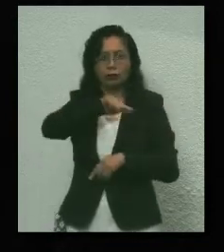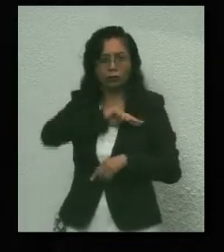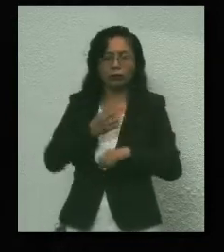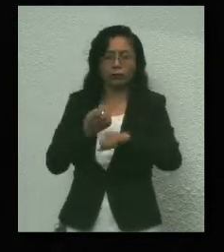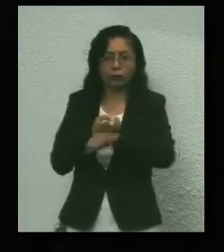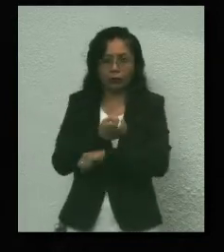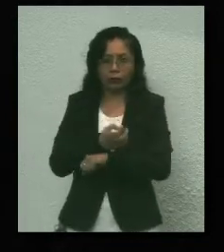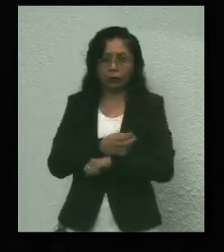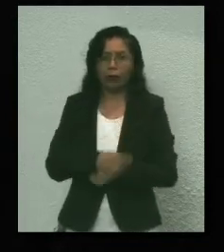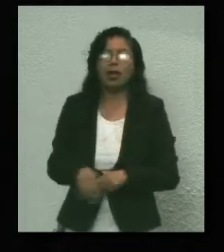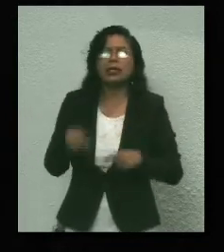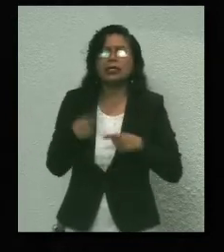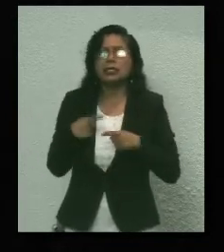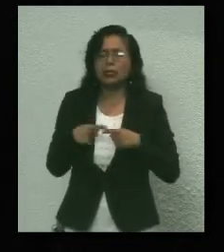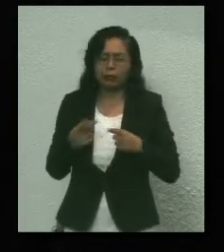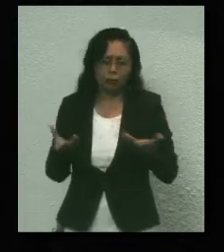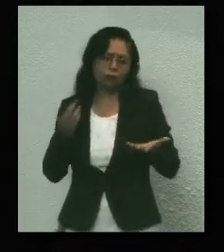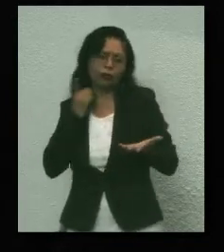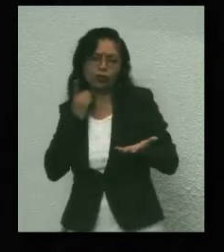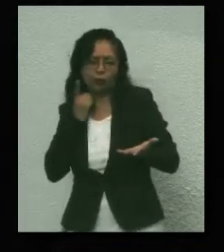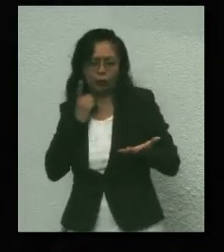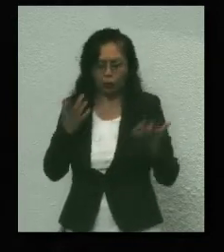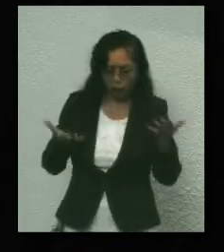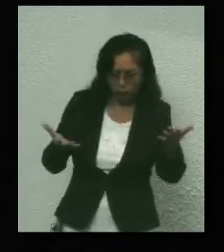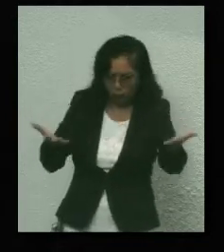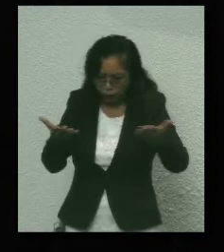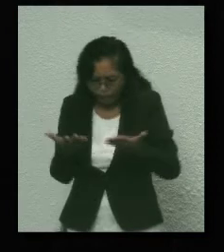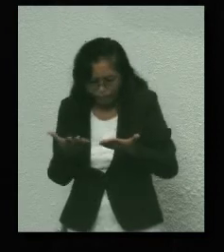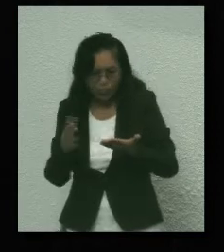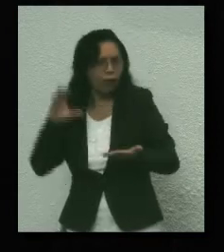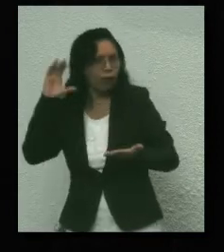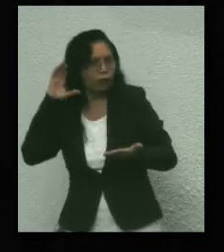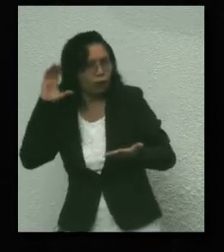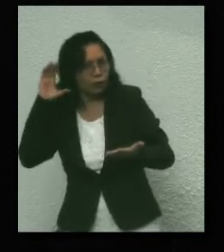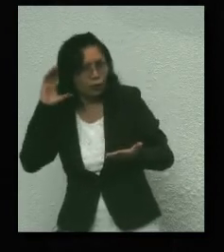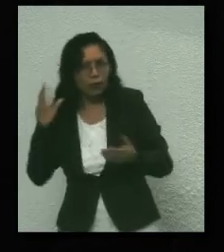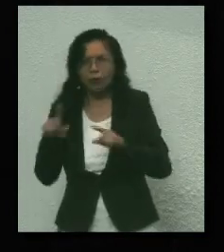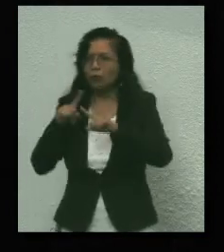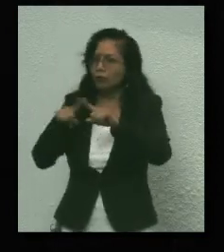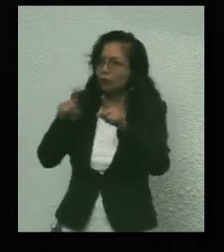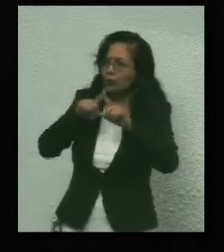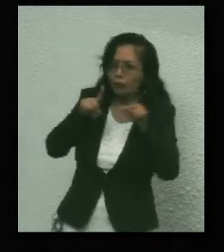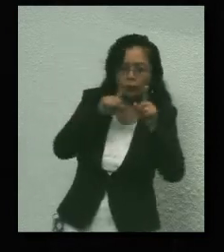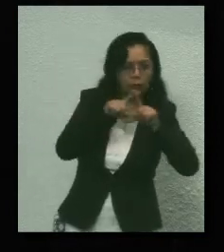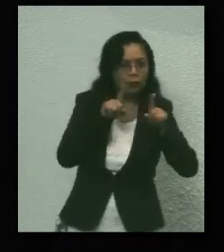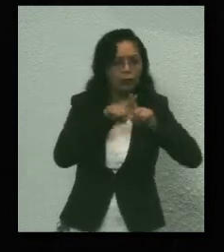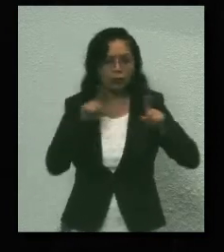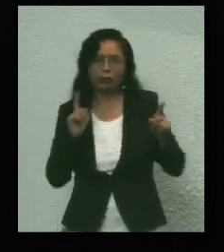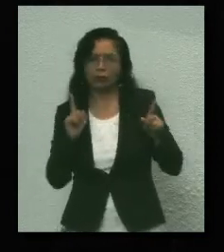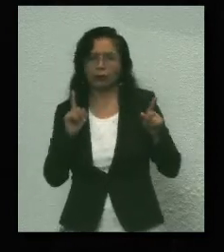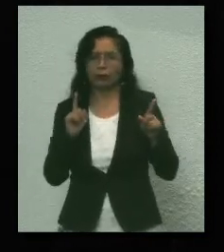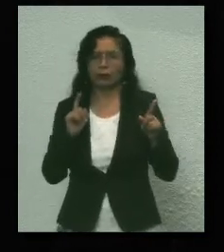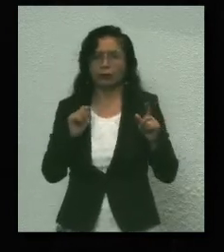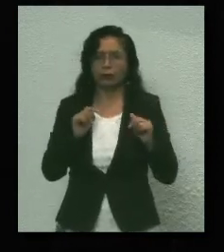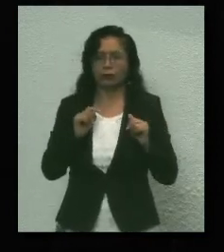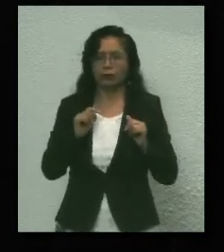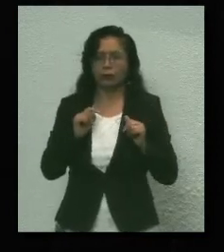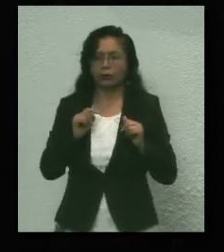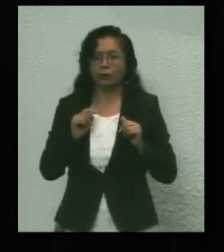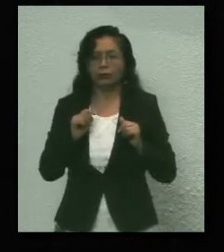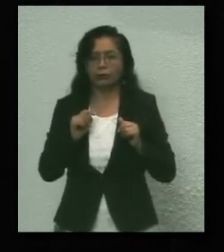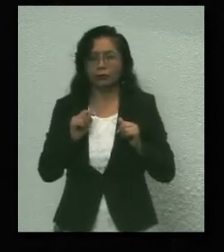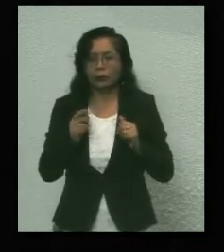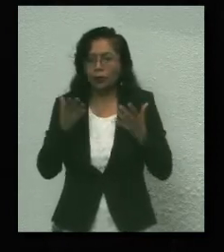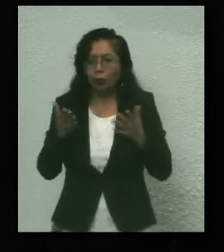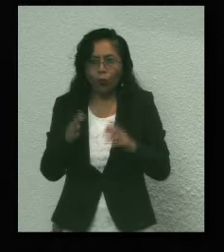integramos esta legislatura en su momento, tendremos la oportunidad de escuchar las comparecencias de cada titular de las dependencias de la Administración Pública,